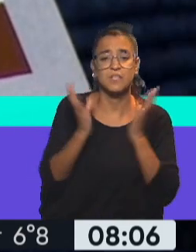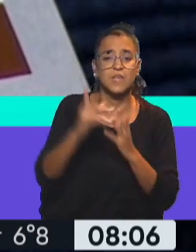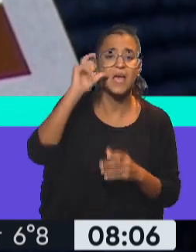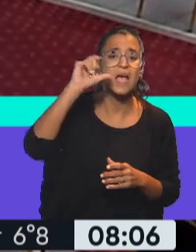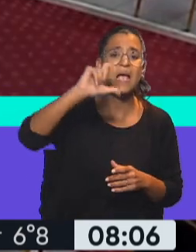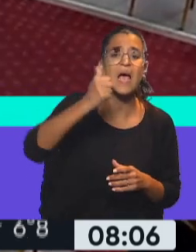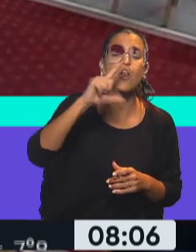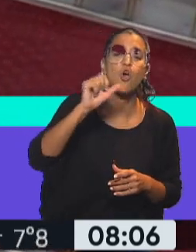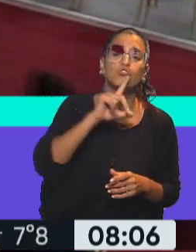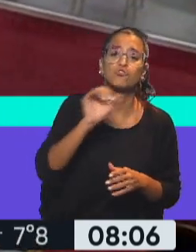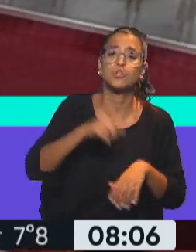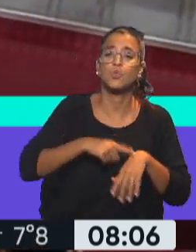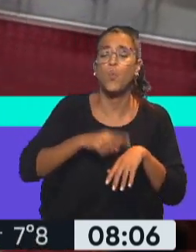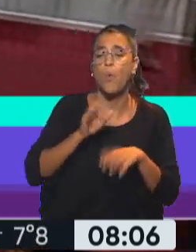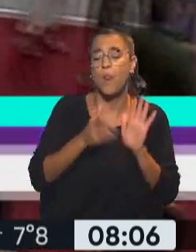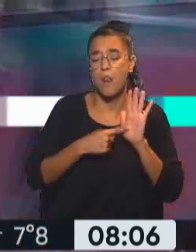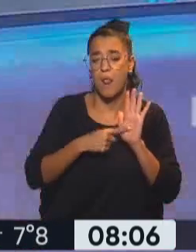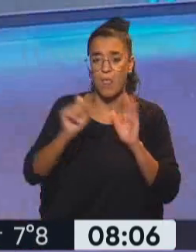titular de Abuelas de Plaza de Mayo. Gracias.